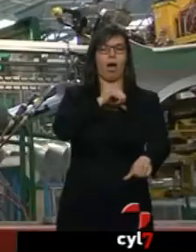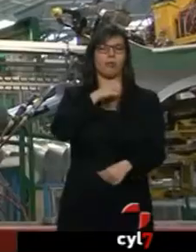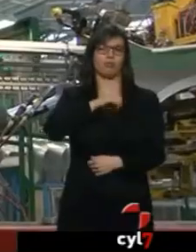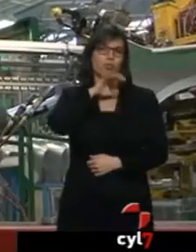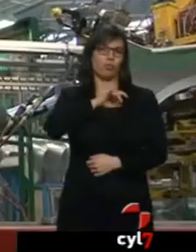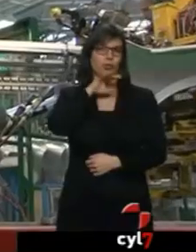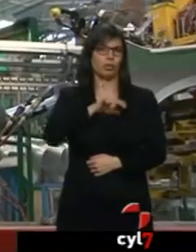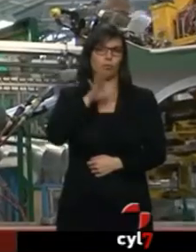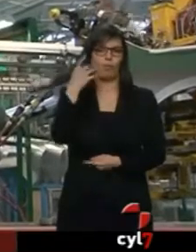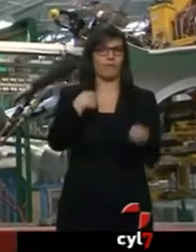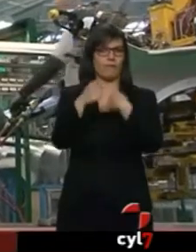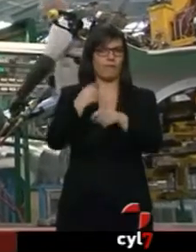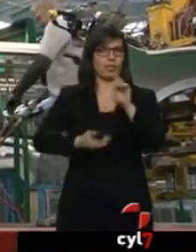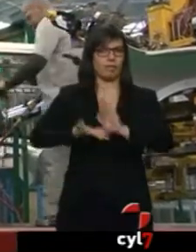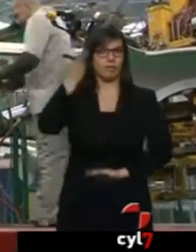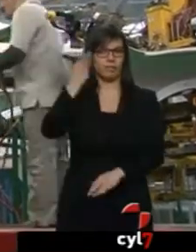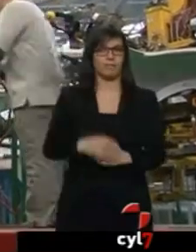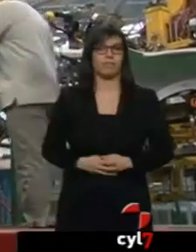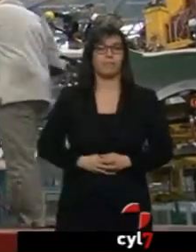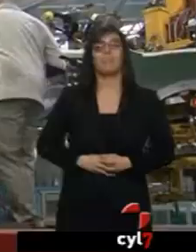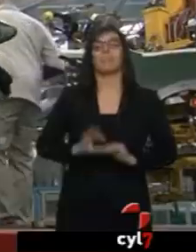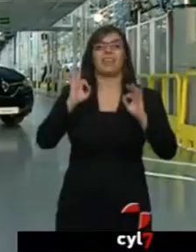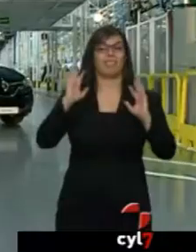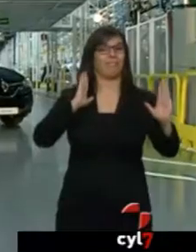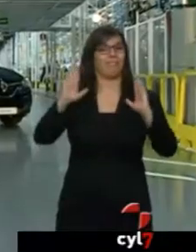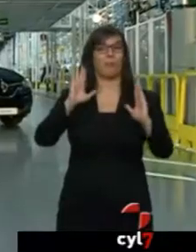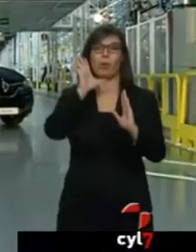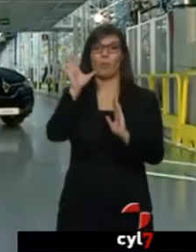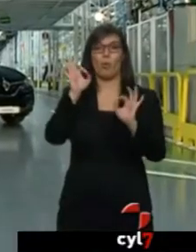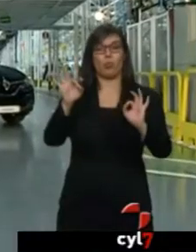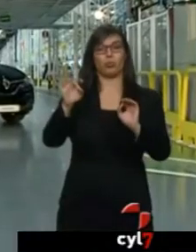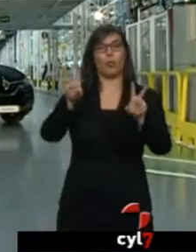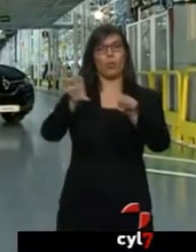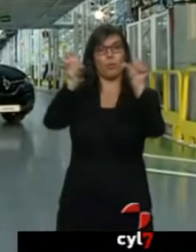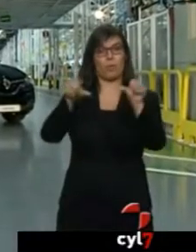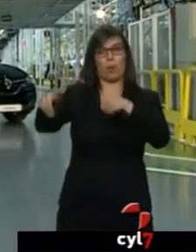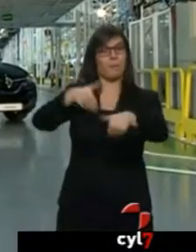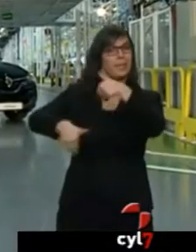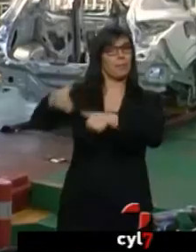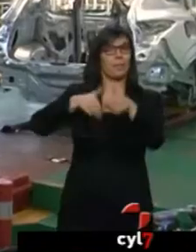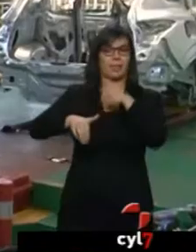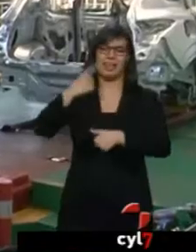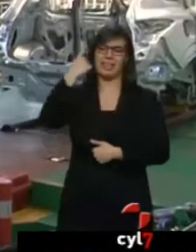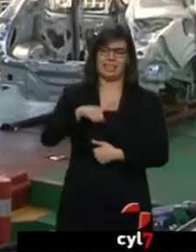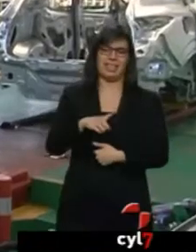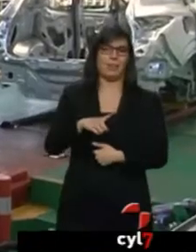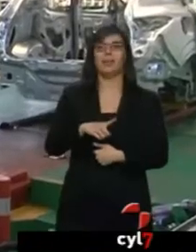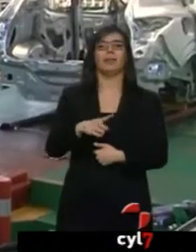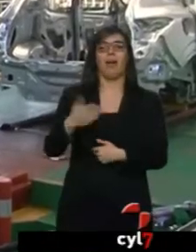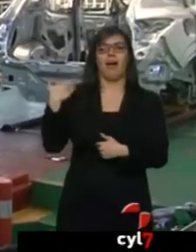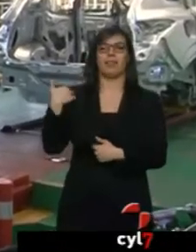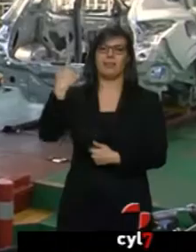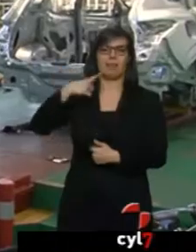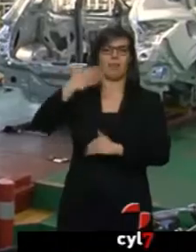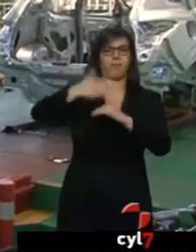grupo. Al ser una medida puntual que obedecía al pico de demanda... los nuevos modelos, esta decisión era previsible... ...pero no por esperado, el mazazo del fin